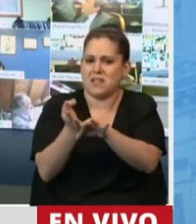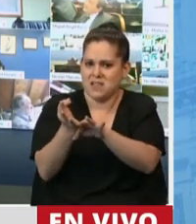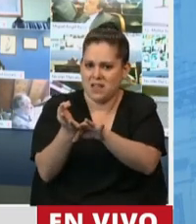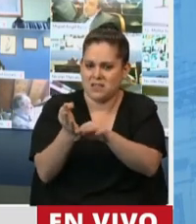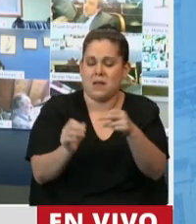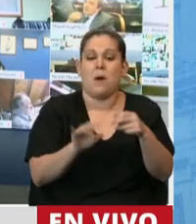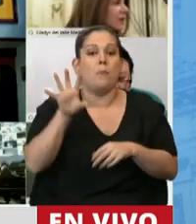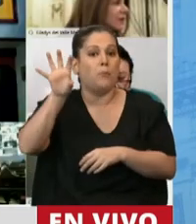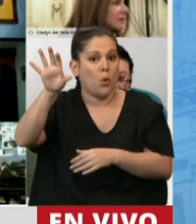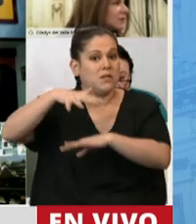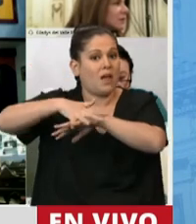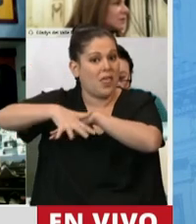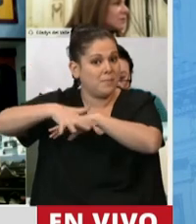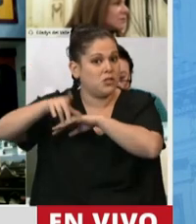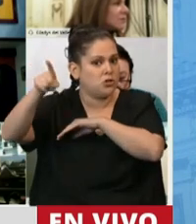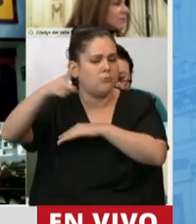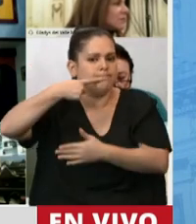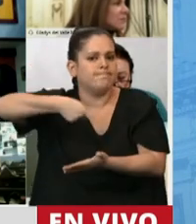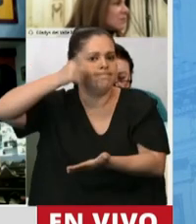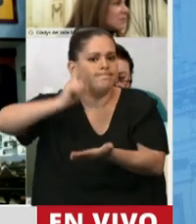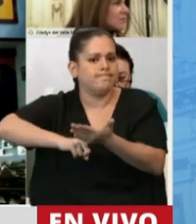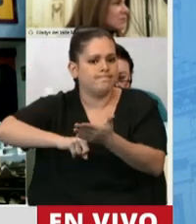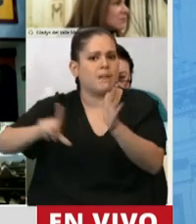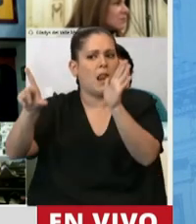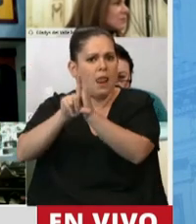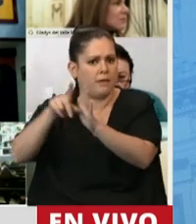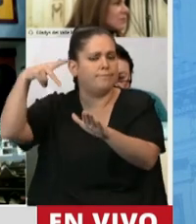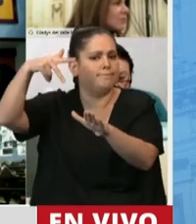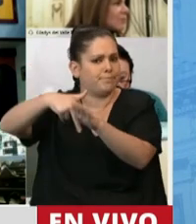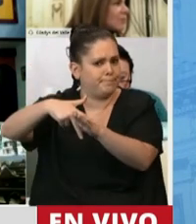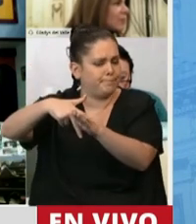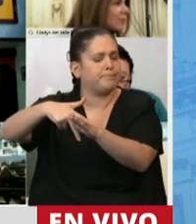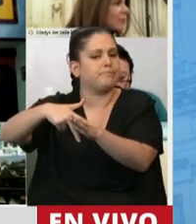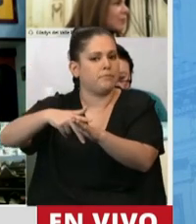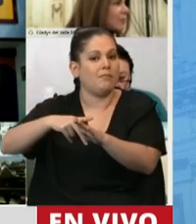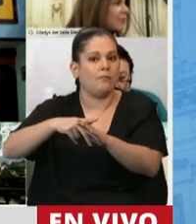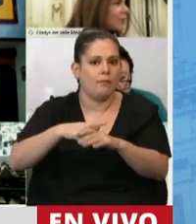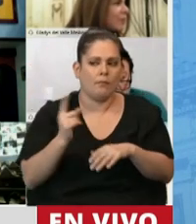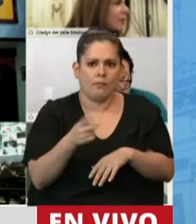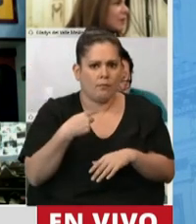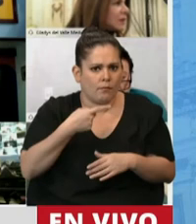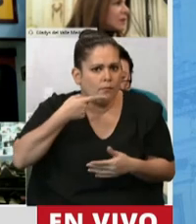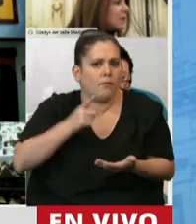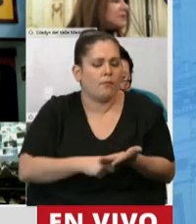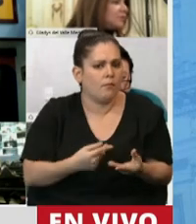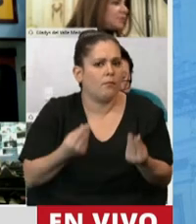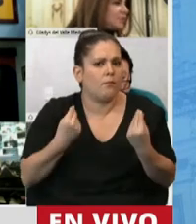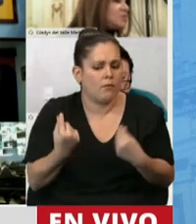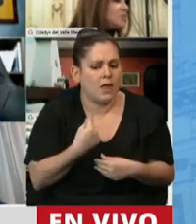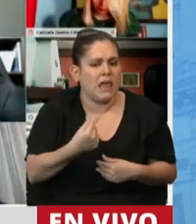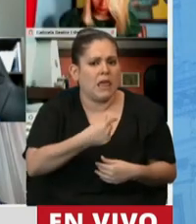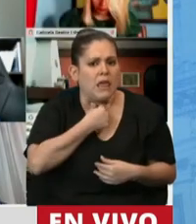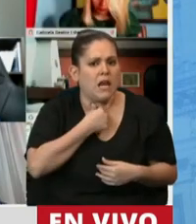Misiones tomó la decisión de tener una ley disruptiva de educación. A todo este conjunto estamos definiendo que nos queremos